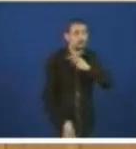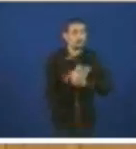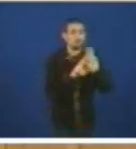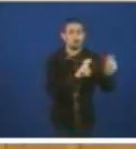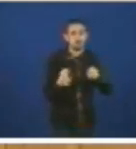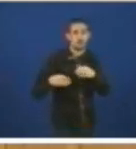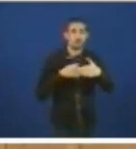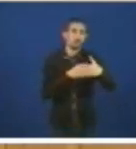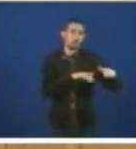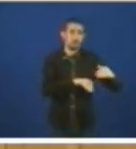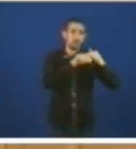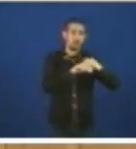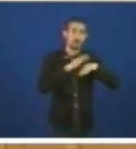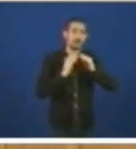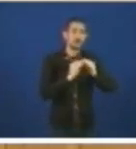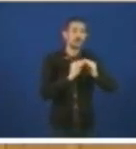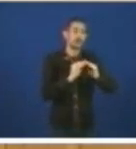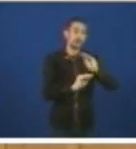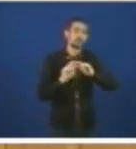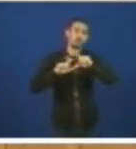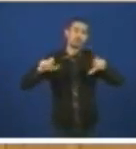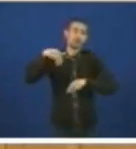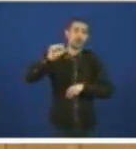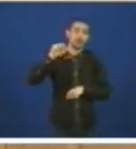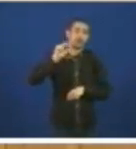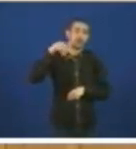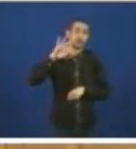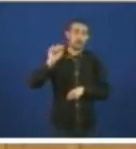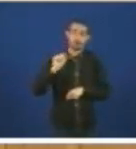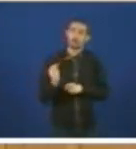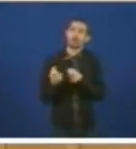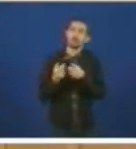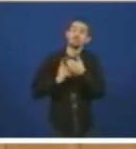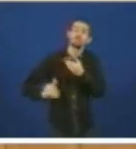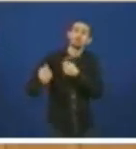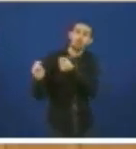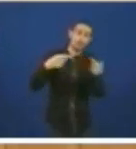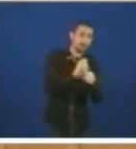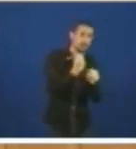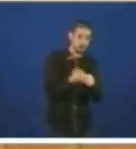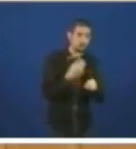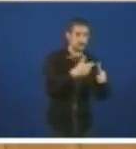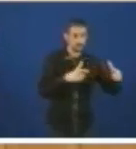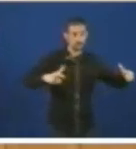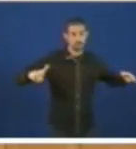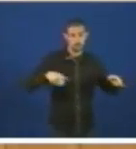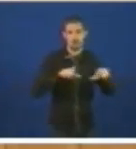reparacións que é especializado Navantia a topar carga de traballo no futuro nos